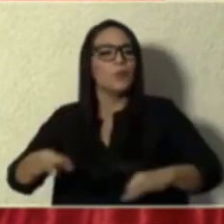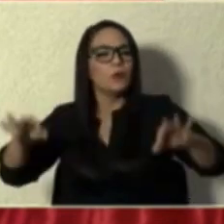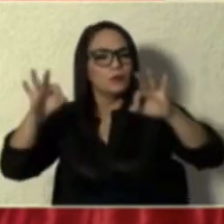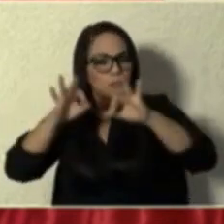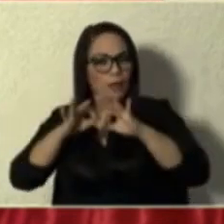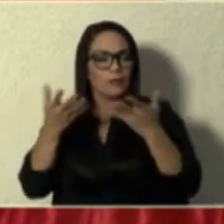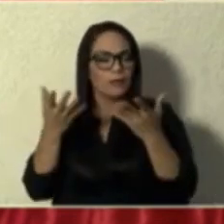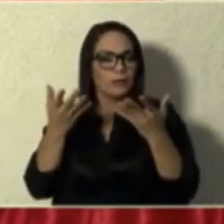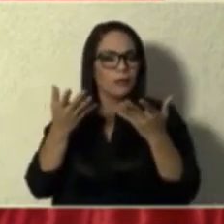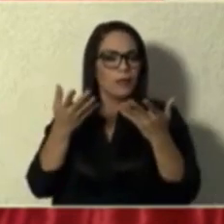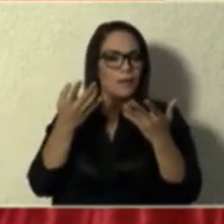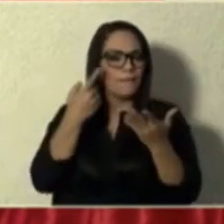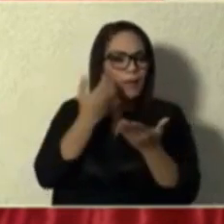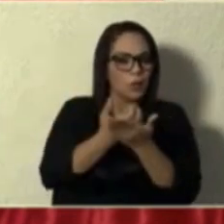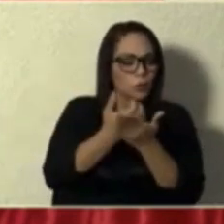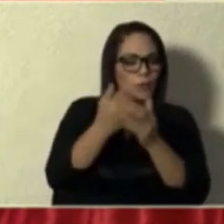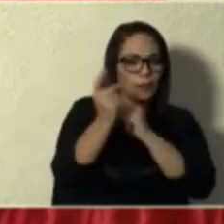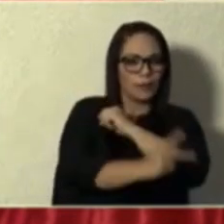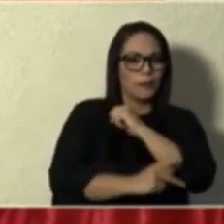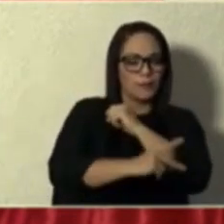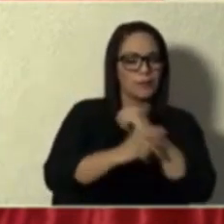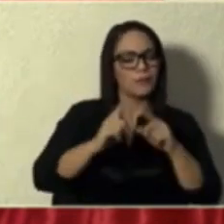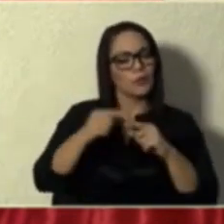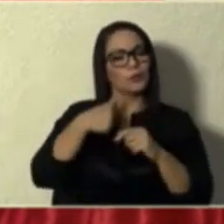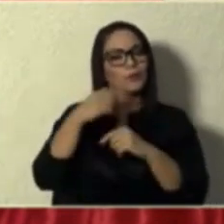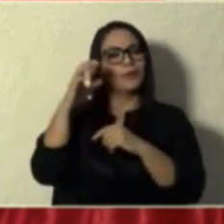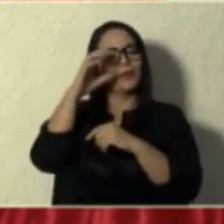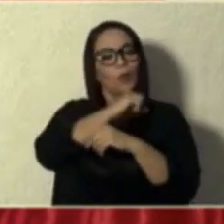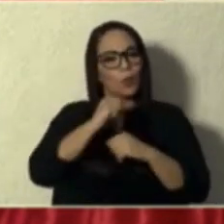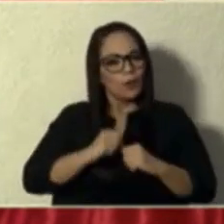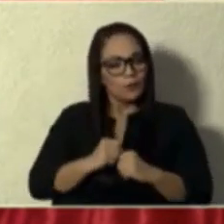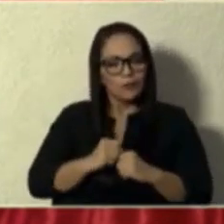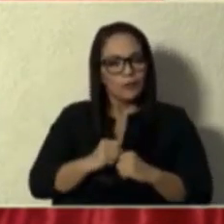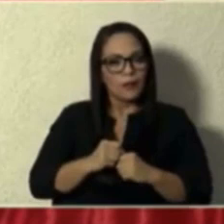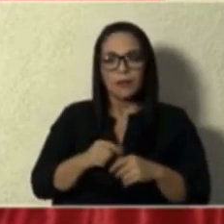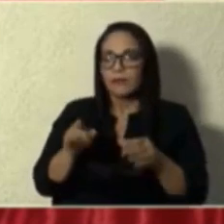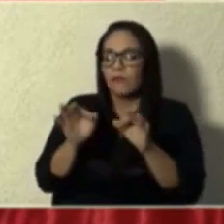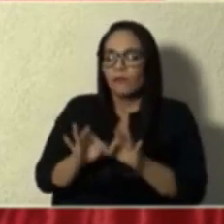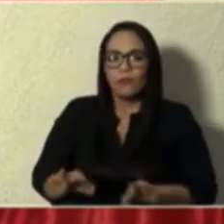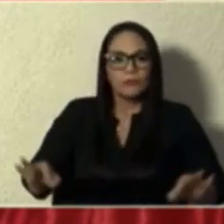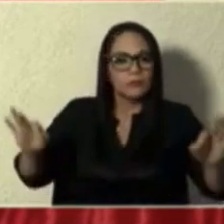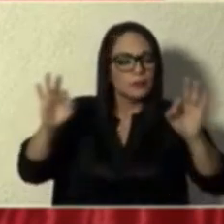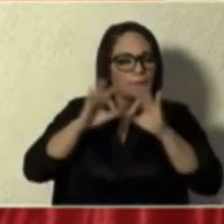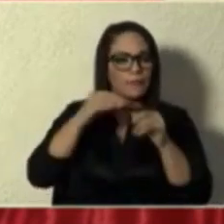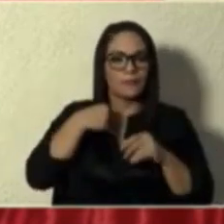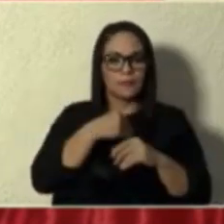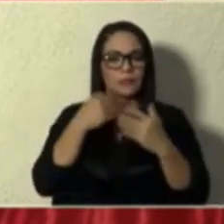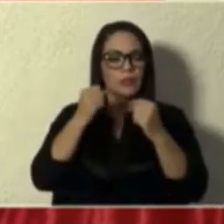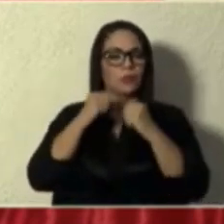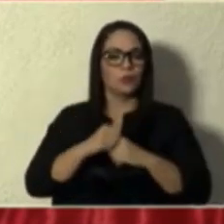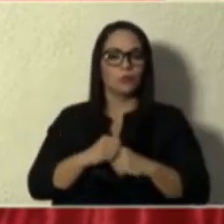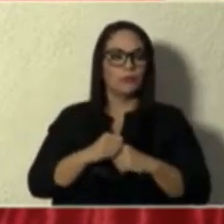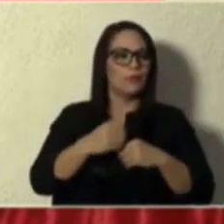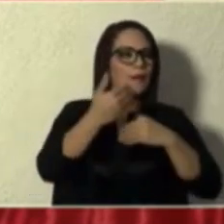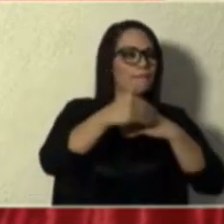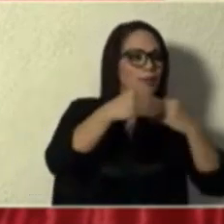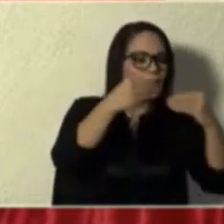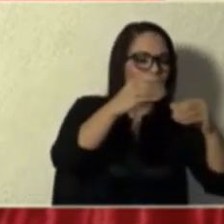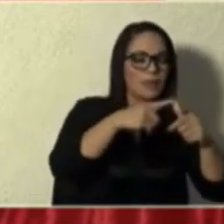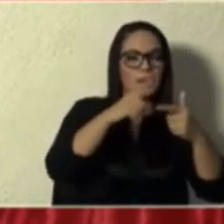Pero me di cuenta lo fundamental que es panaderías,